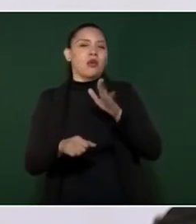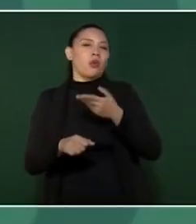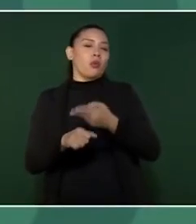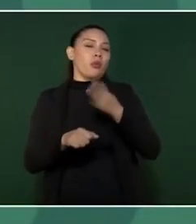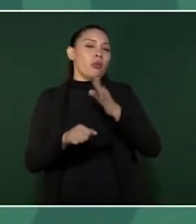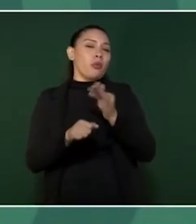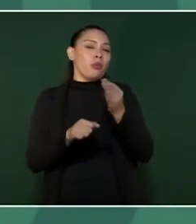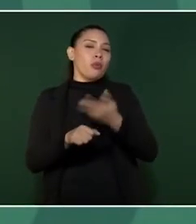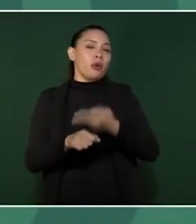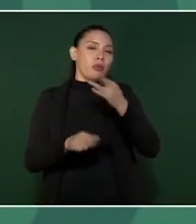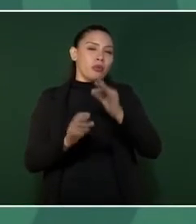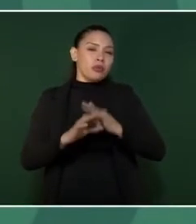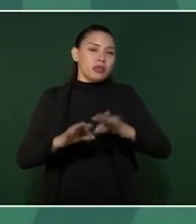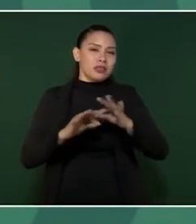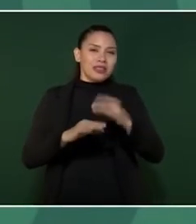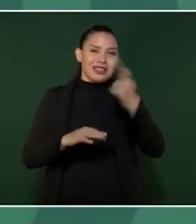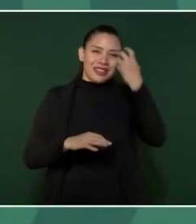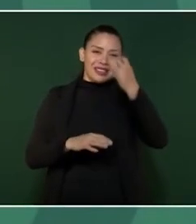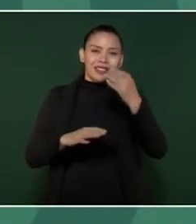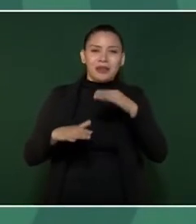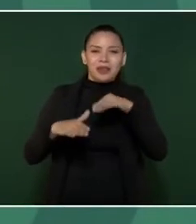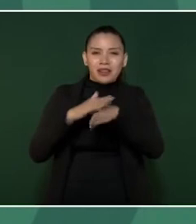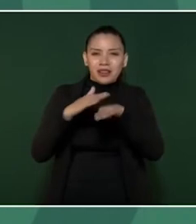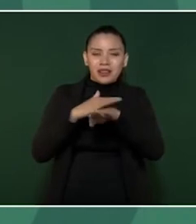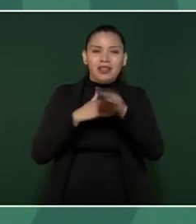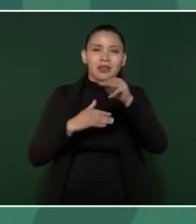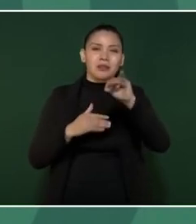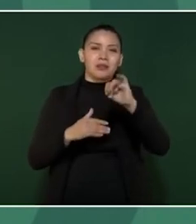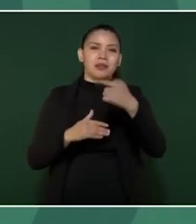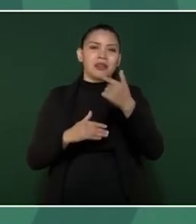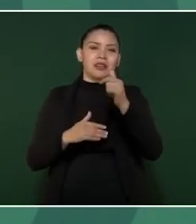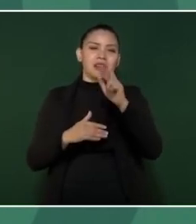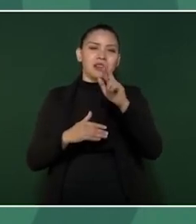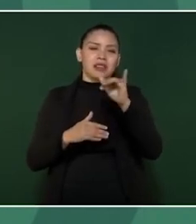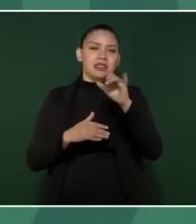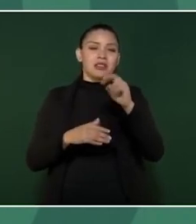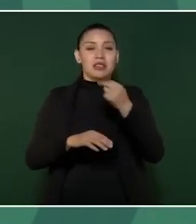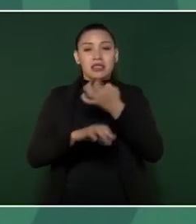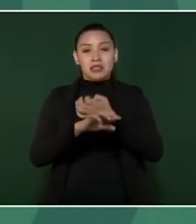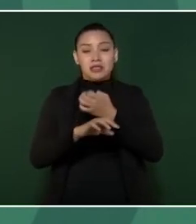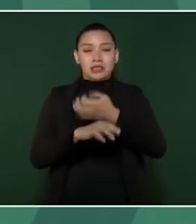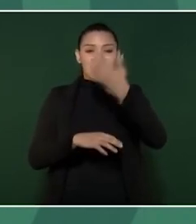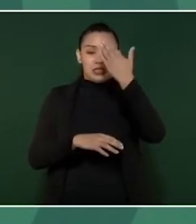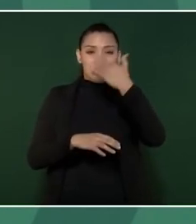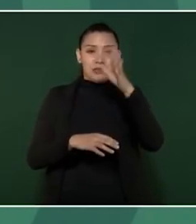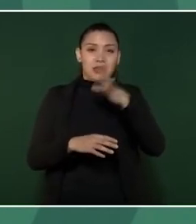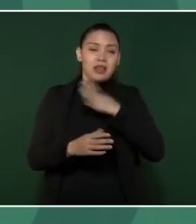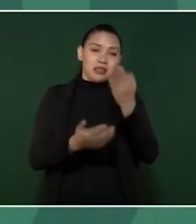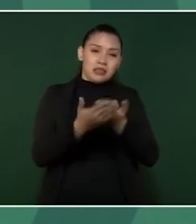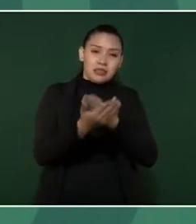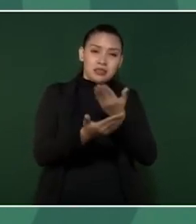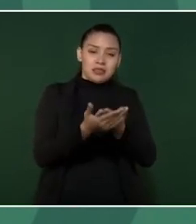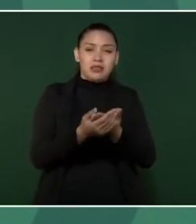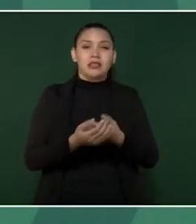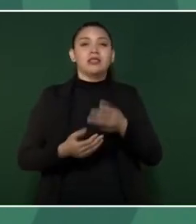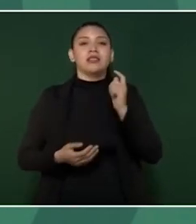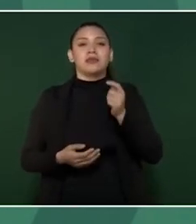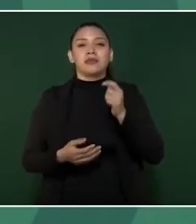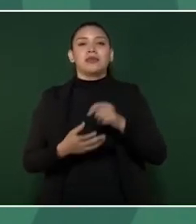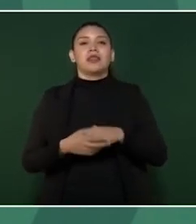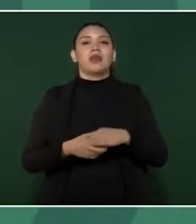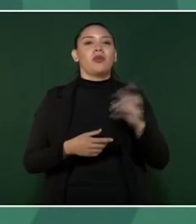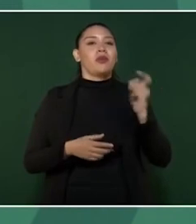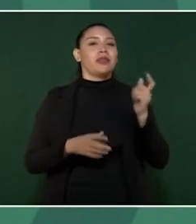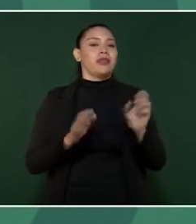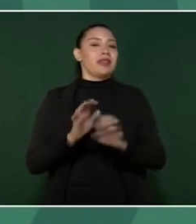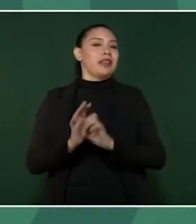migración, que es… Estados Unidos acepta un planteamiento que México ha venido insistiendo, que es en